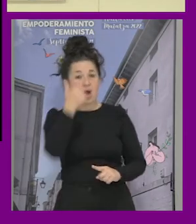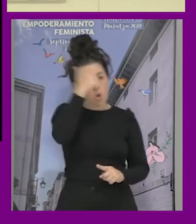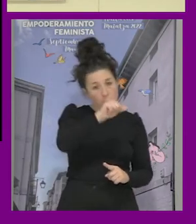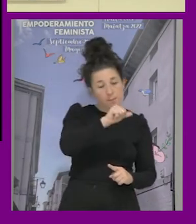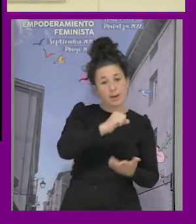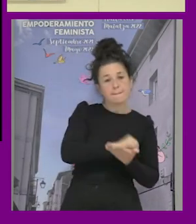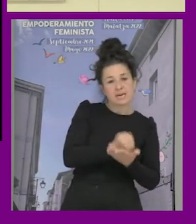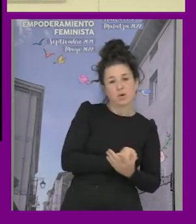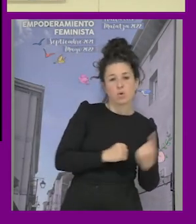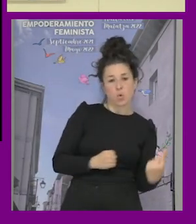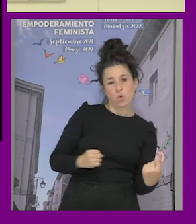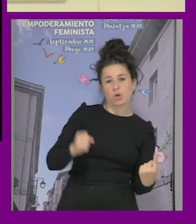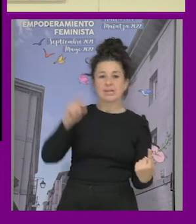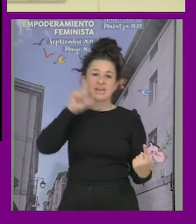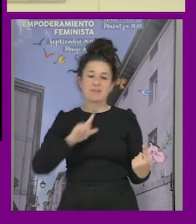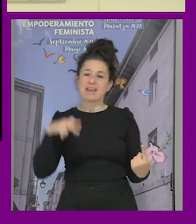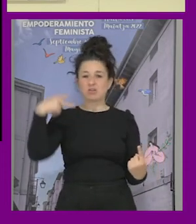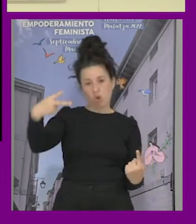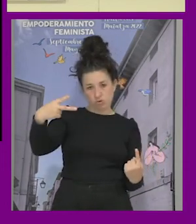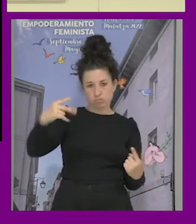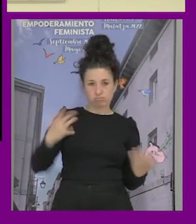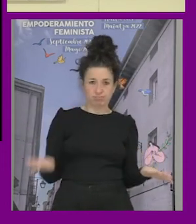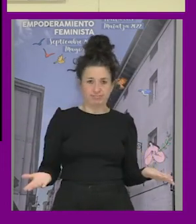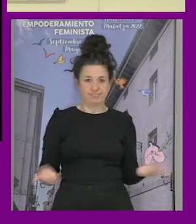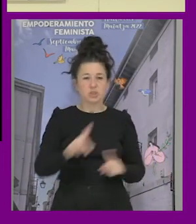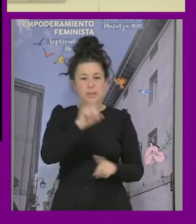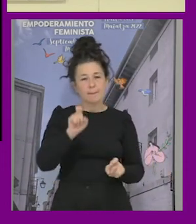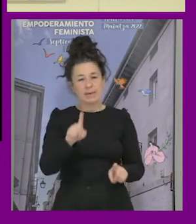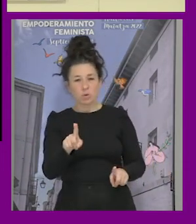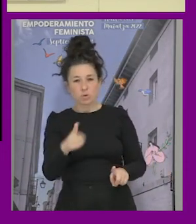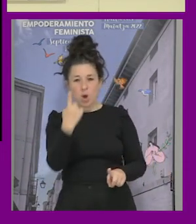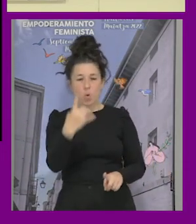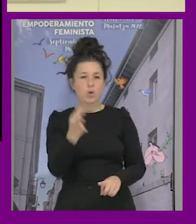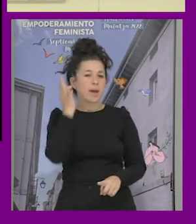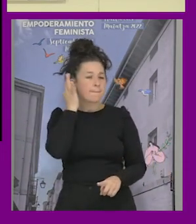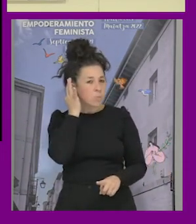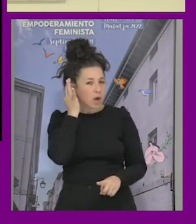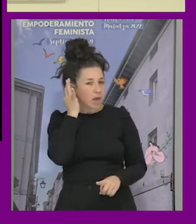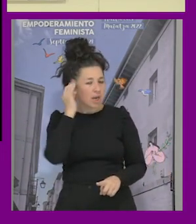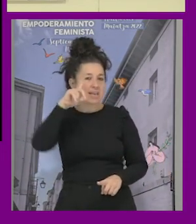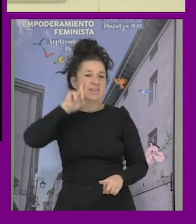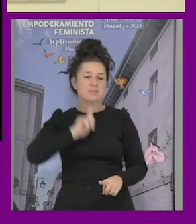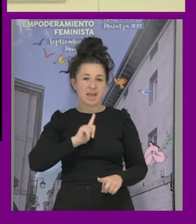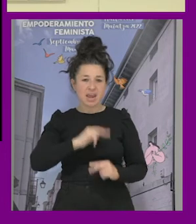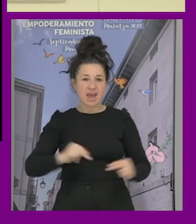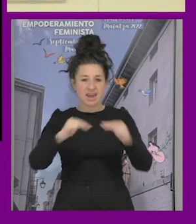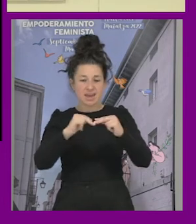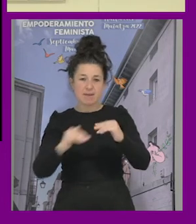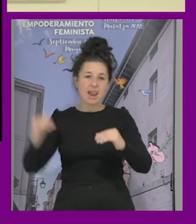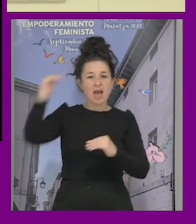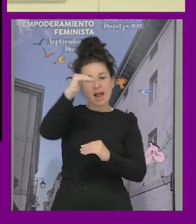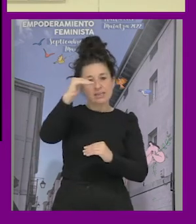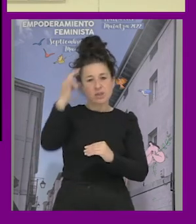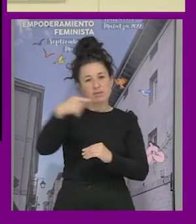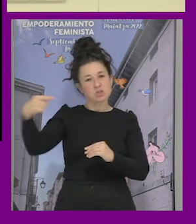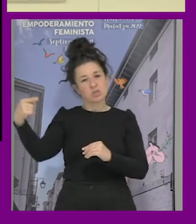doble pregunta entonces una mujer lesbiana de clase alta deberíamos restarle